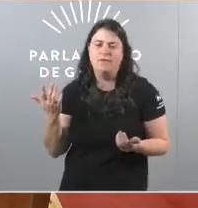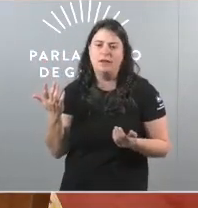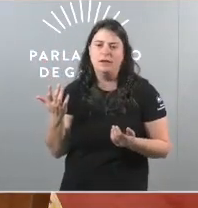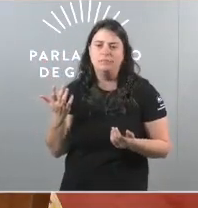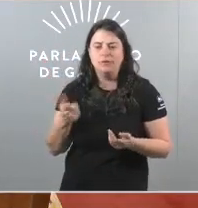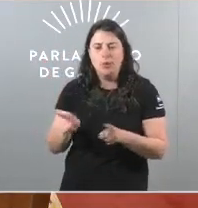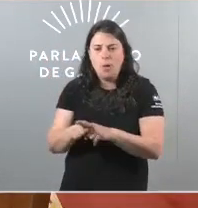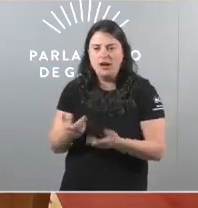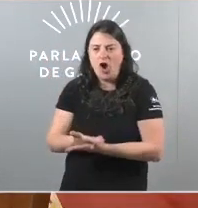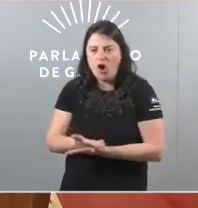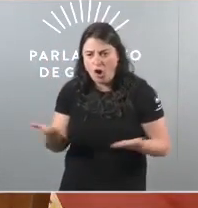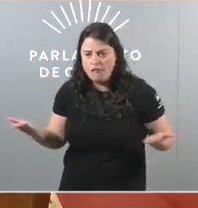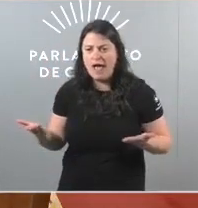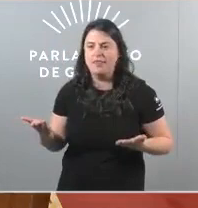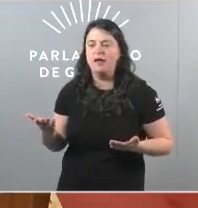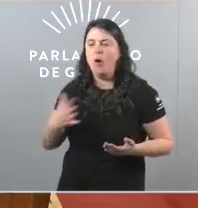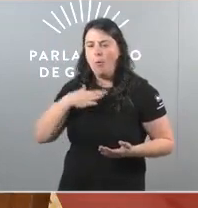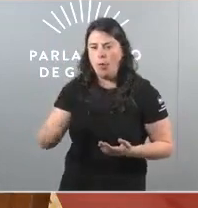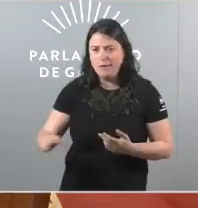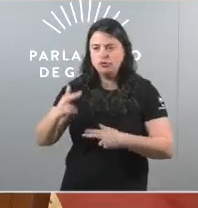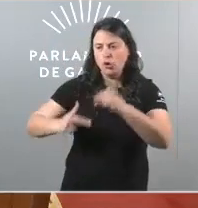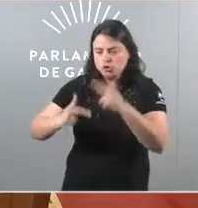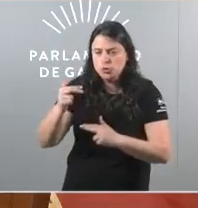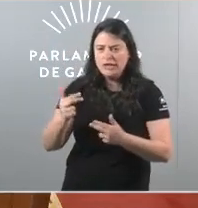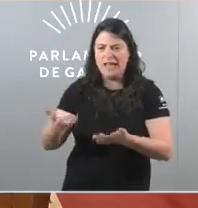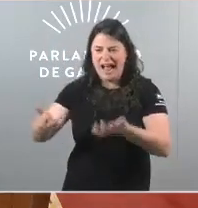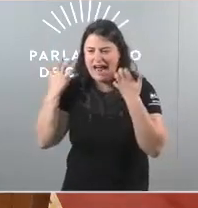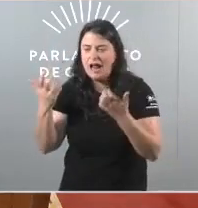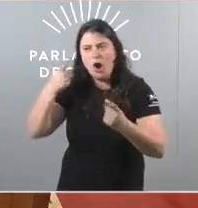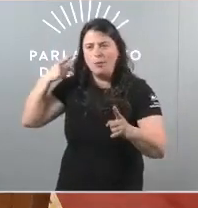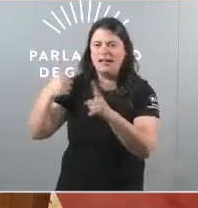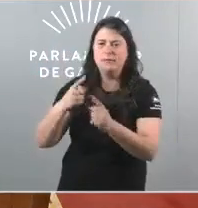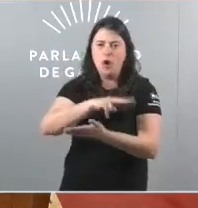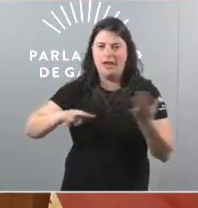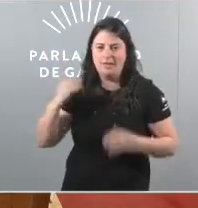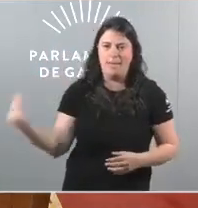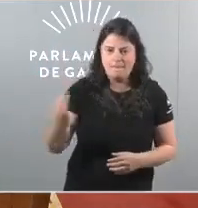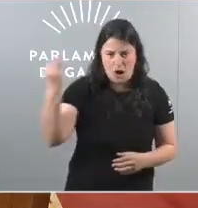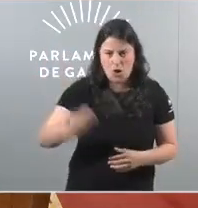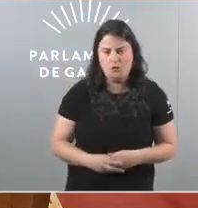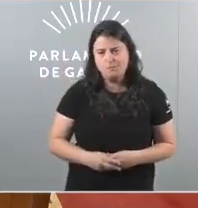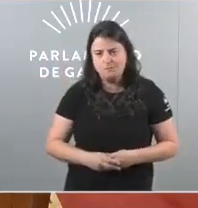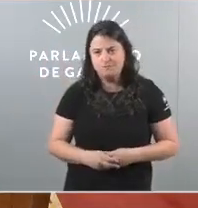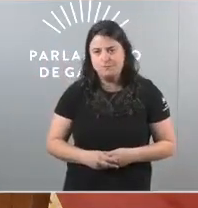confianza en que podemos construir e gañar unha Galiza mellor o bello